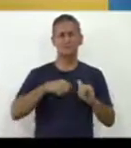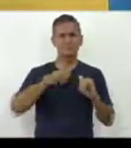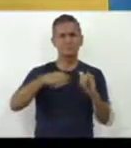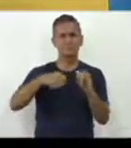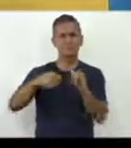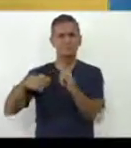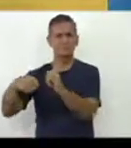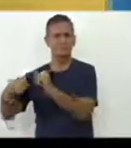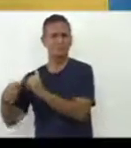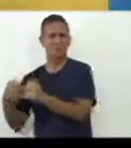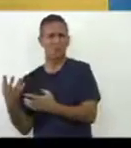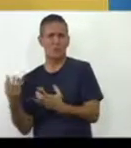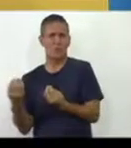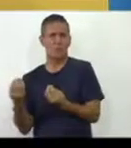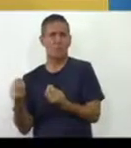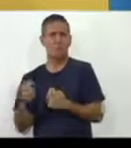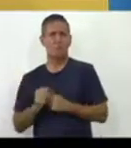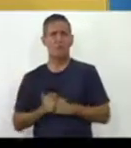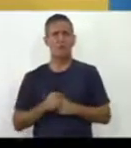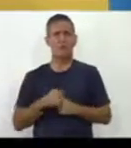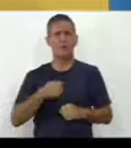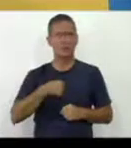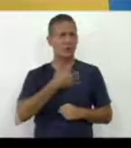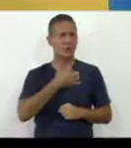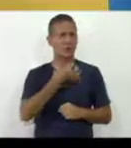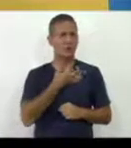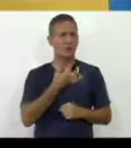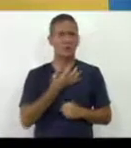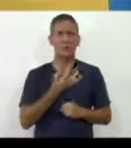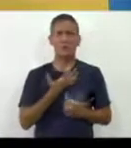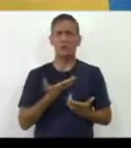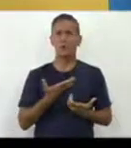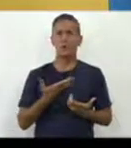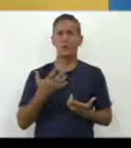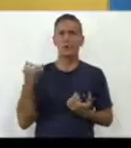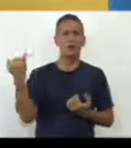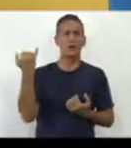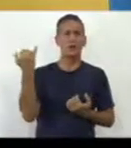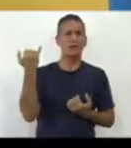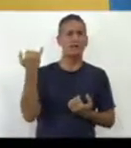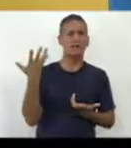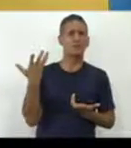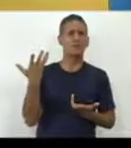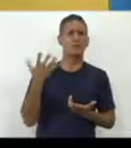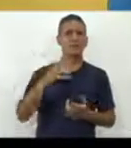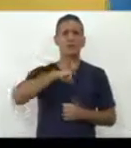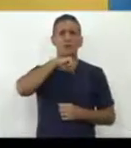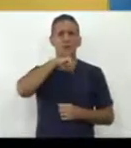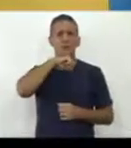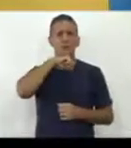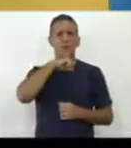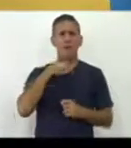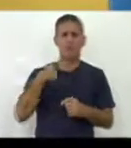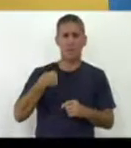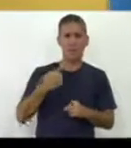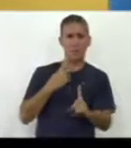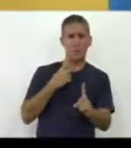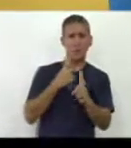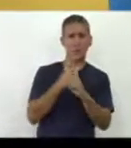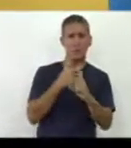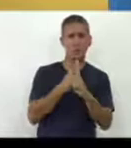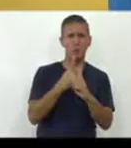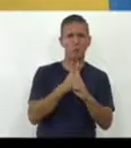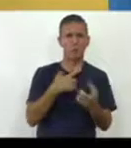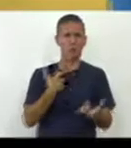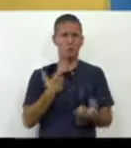unos criterios que recibí de una madre con quien tuve un contacto recientemente